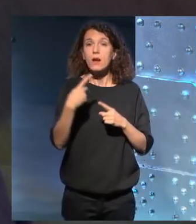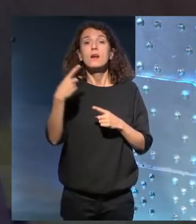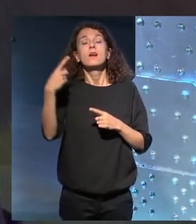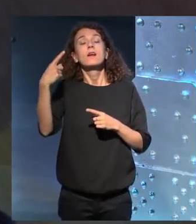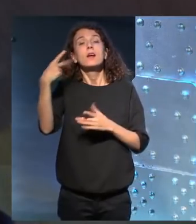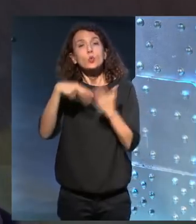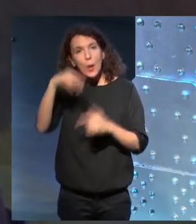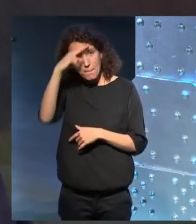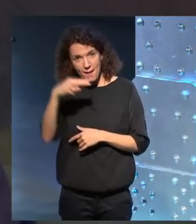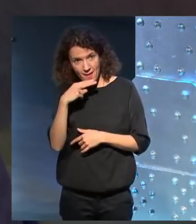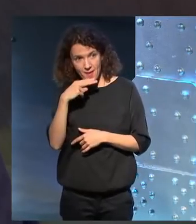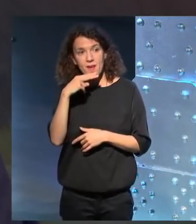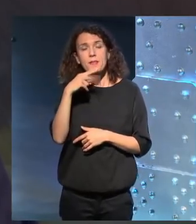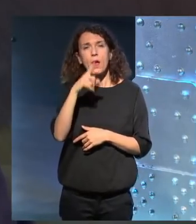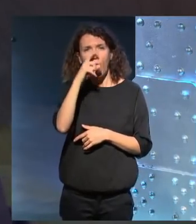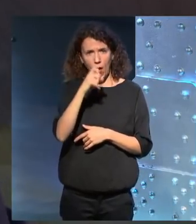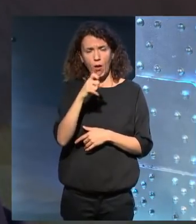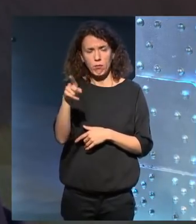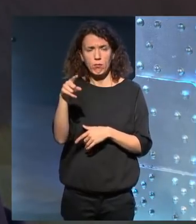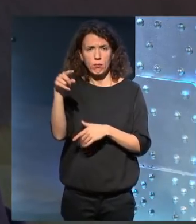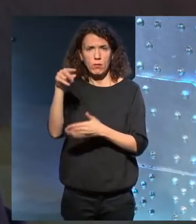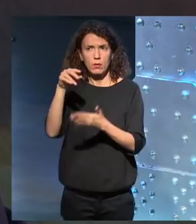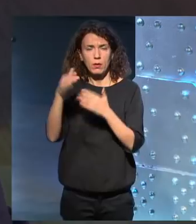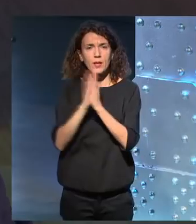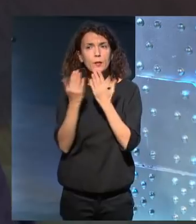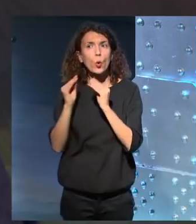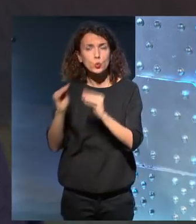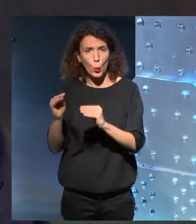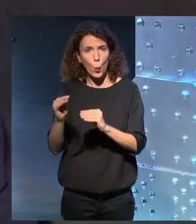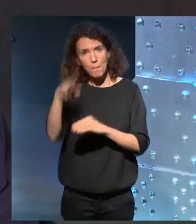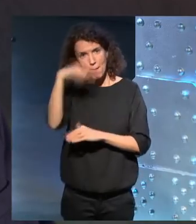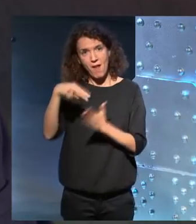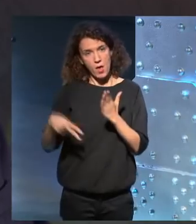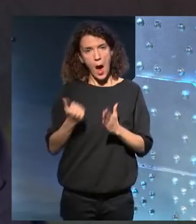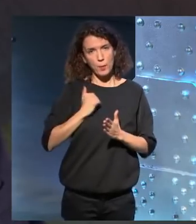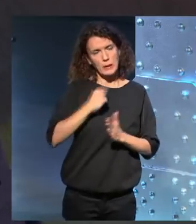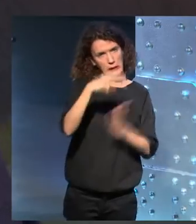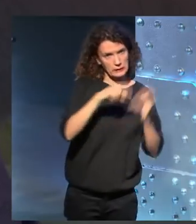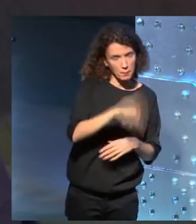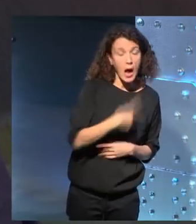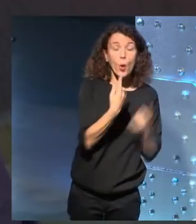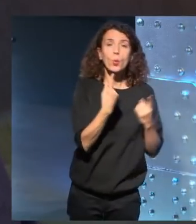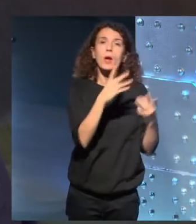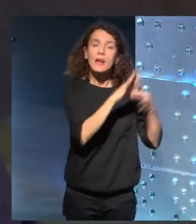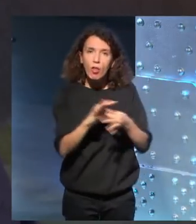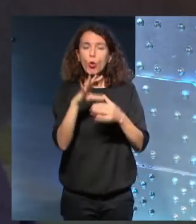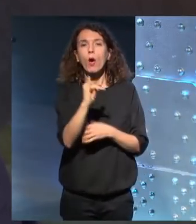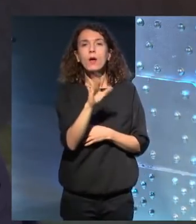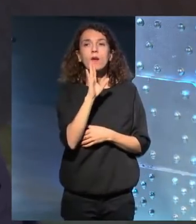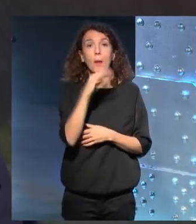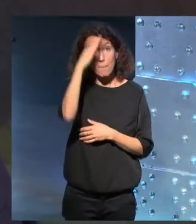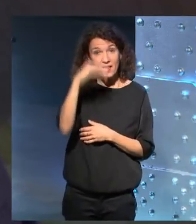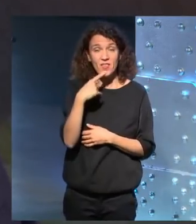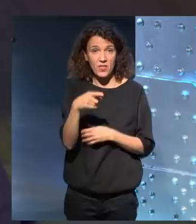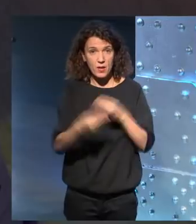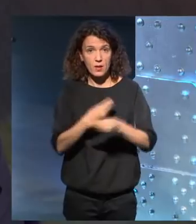Lafuente Estefanía, de grato recuerdo para todos los españoles. Sí. Y ahí incluso hay una relación entre lo que decía